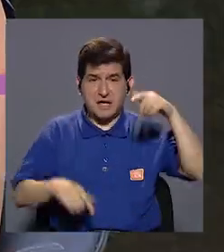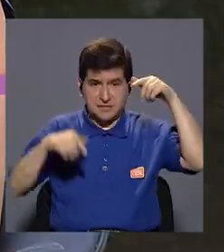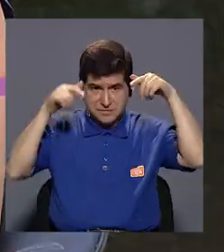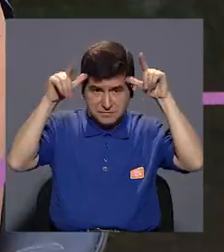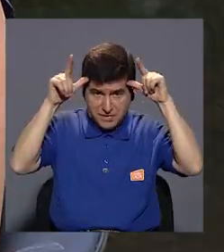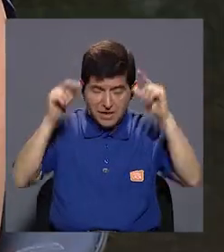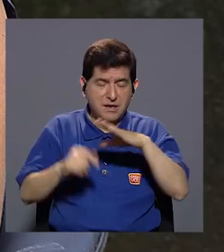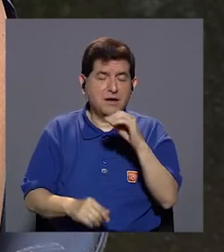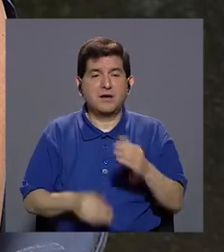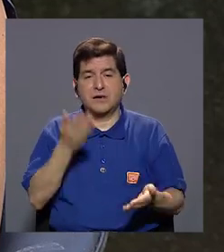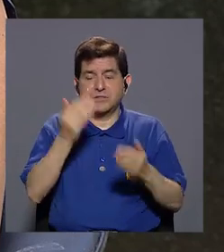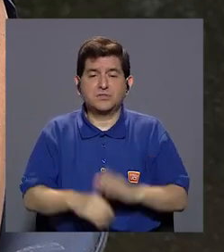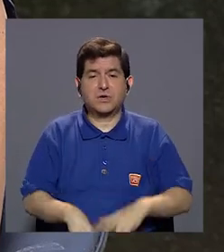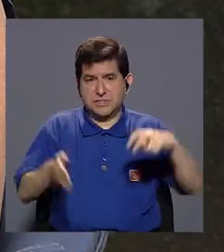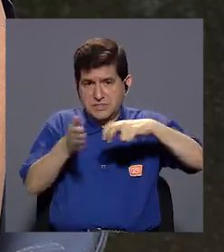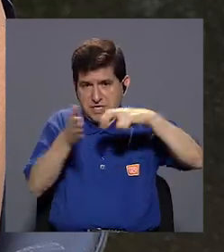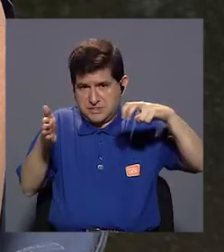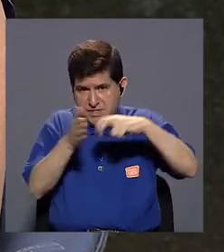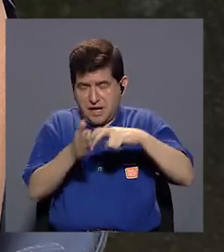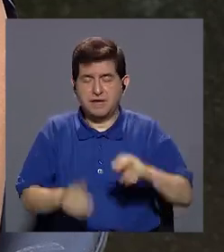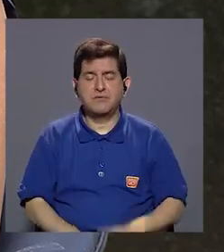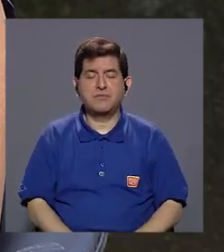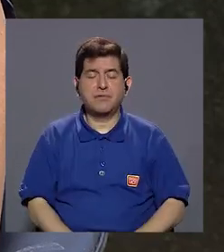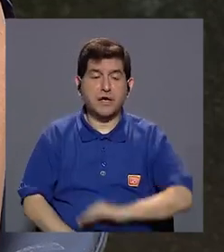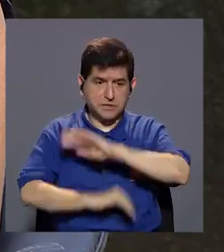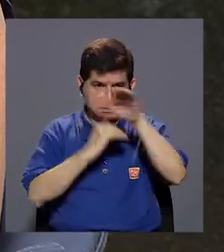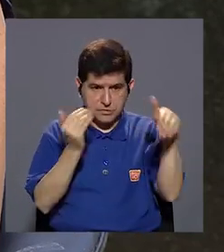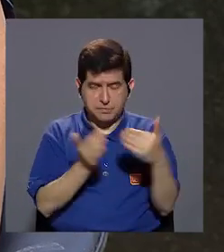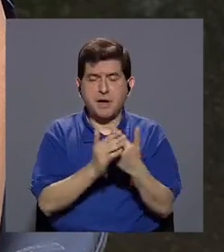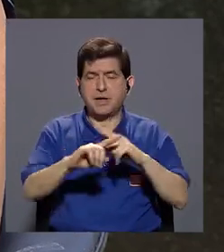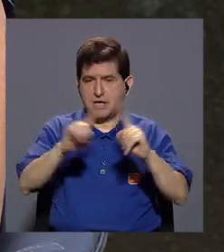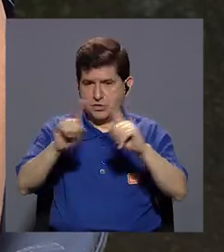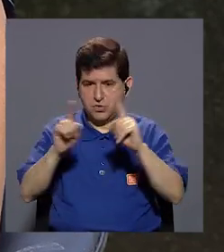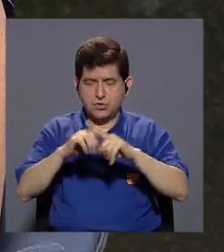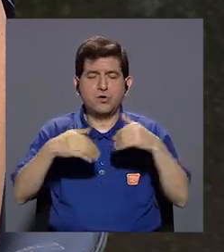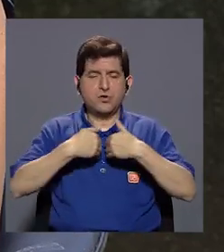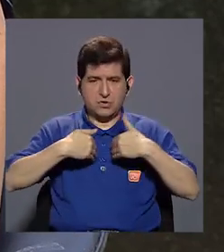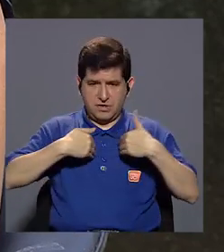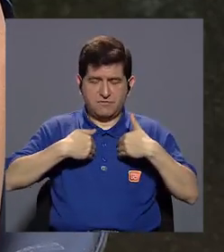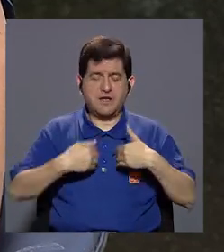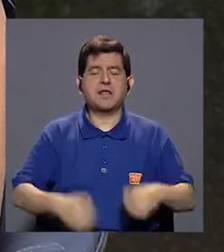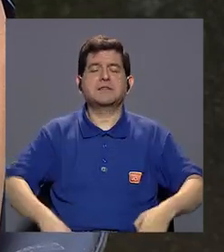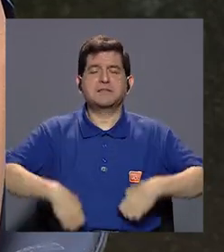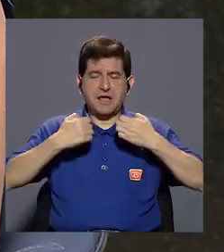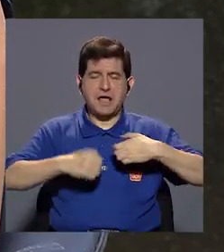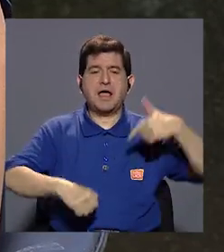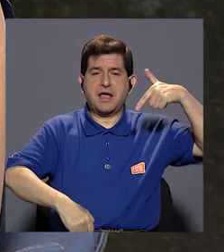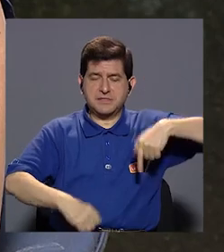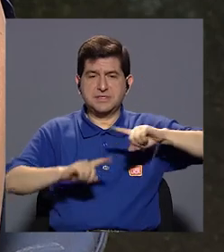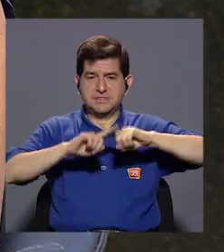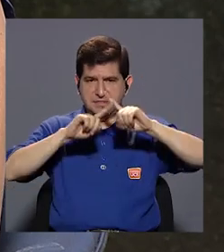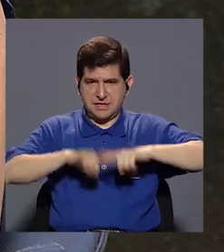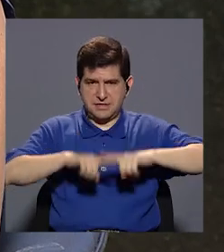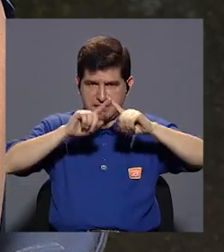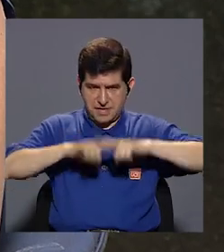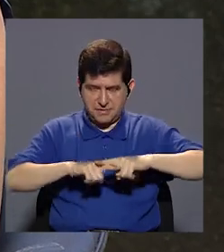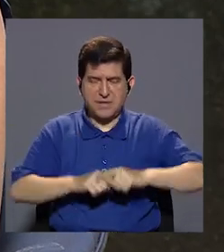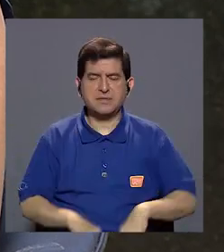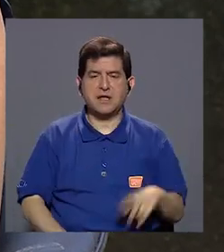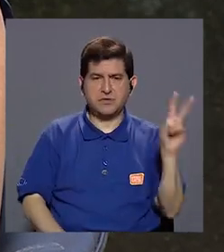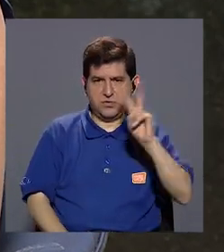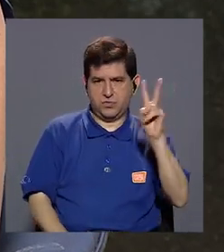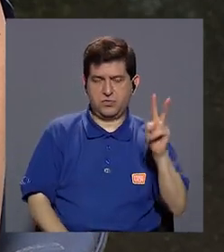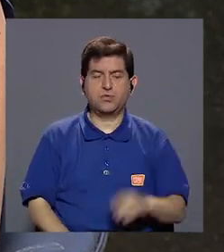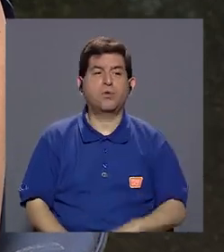cabras. En realidad, digamos, si hay vacunas para todas las especies, ¿verdad? Dependiendo de cada virus, sí se